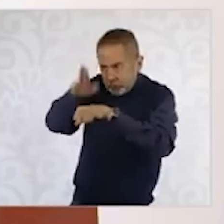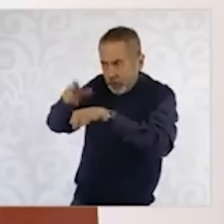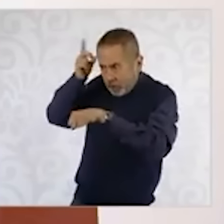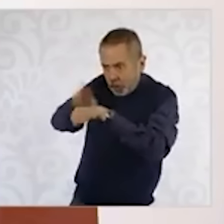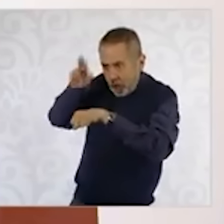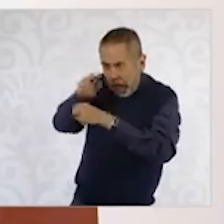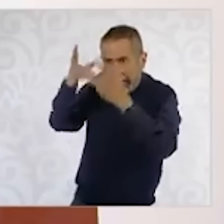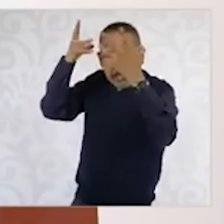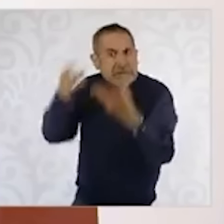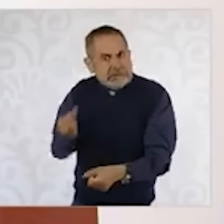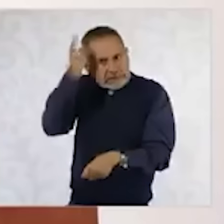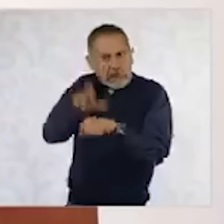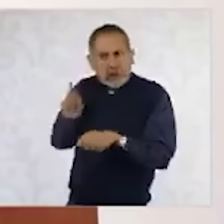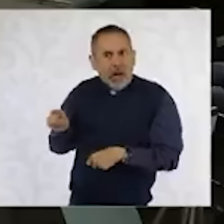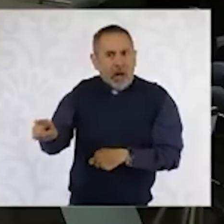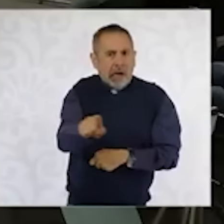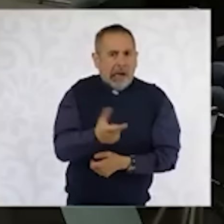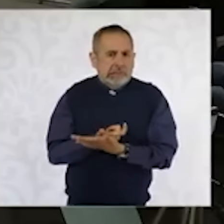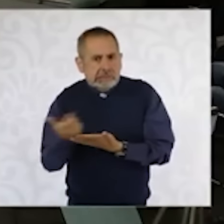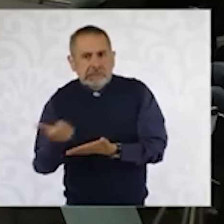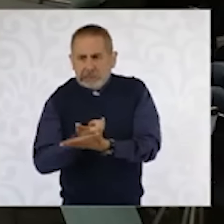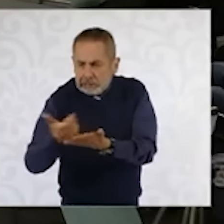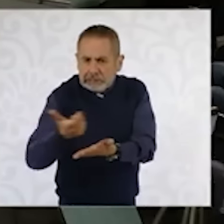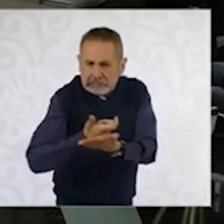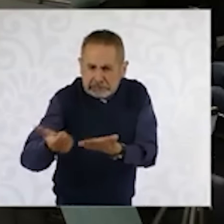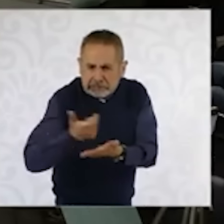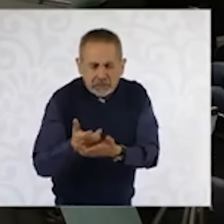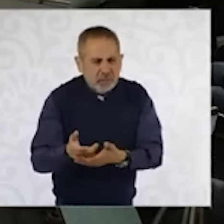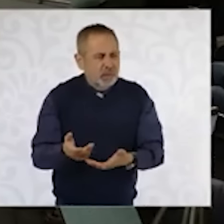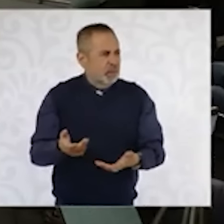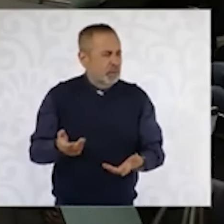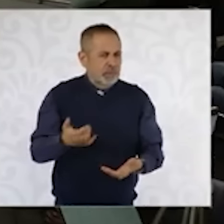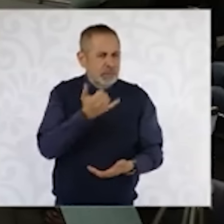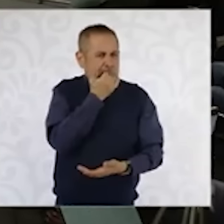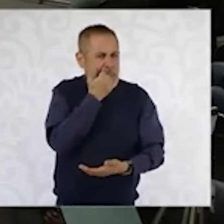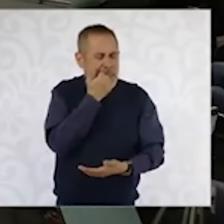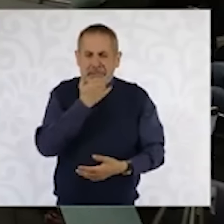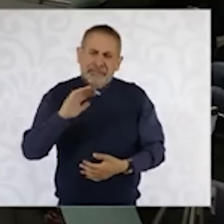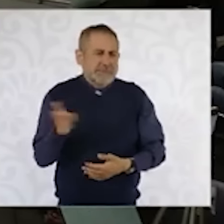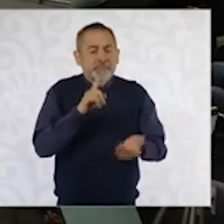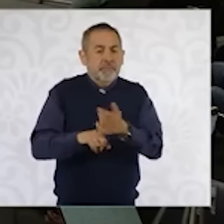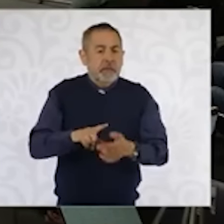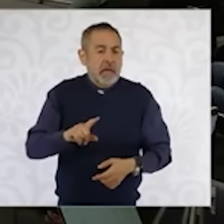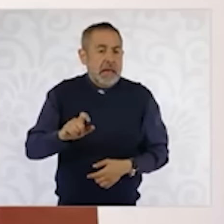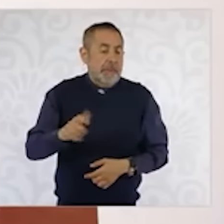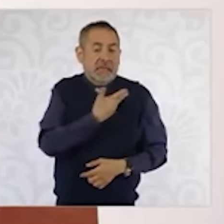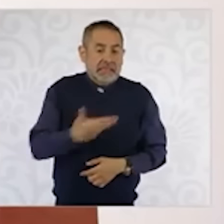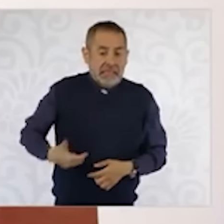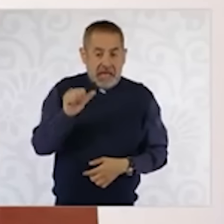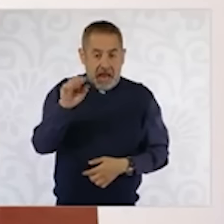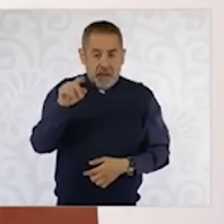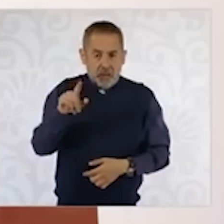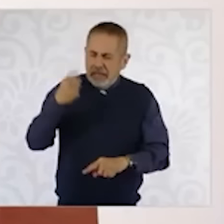llega el presidente López Obrador pues cambia el modelo Ah,